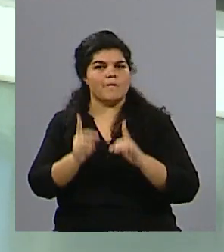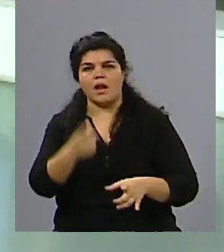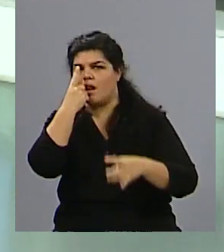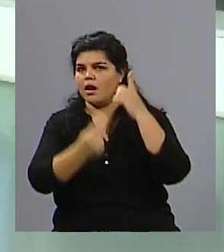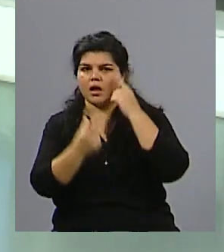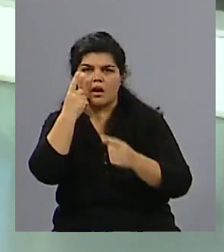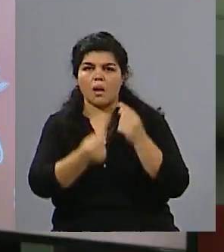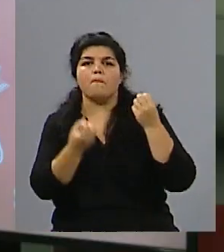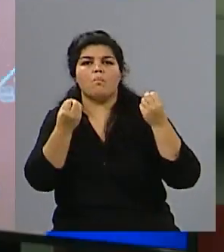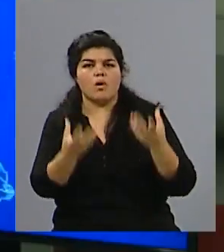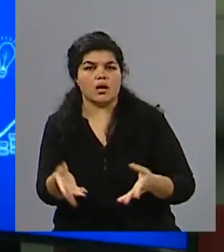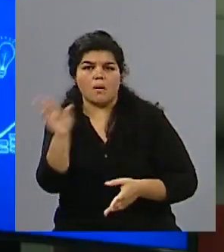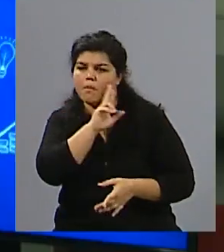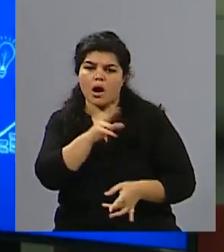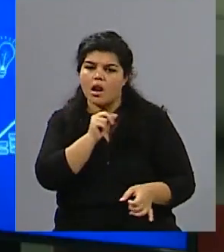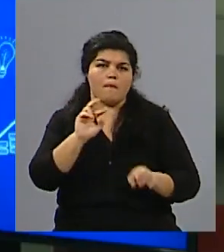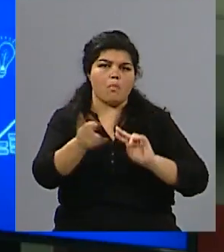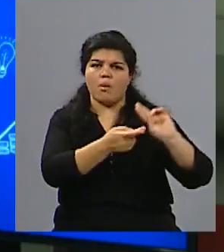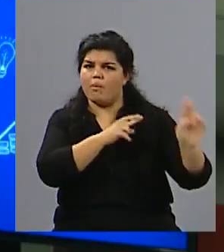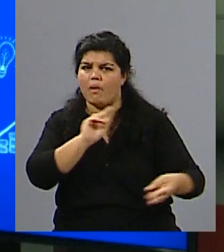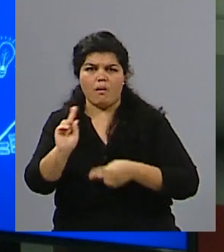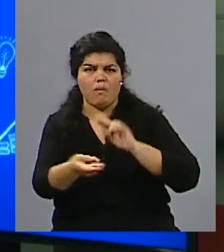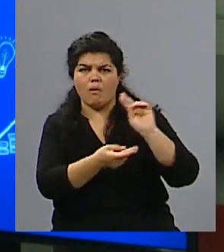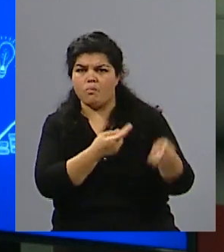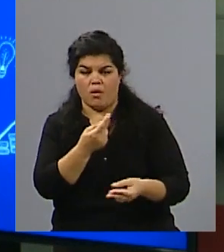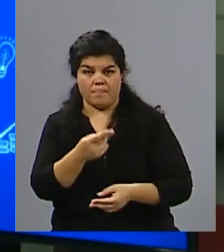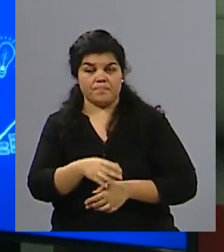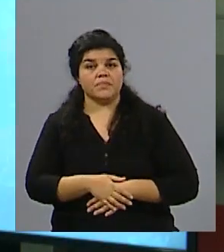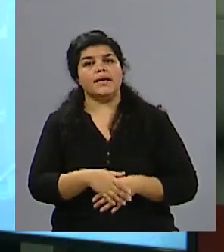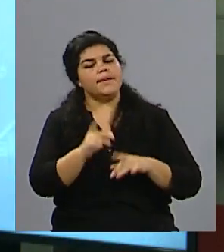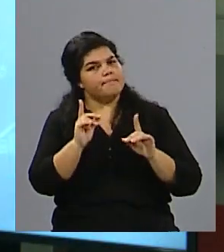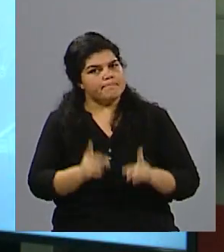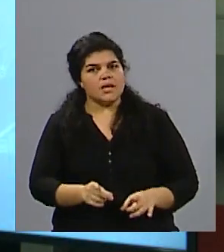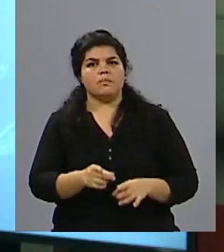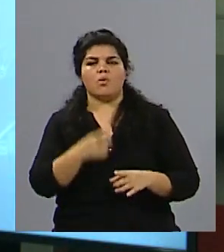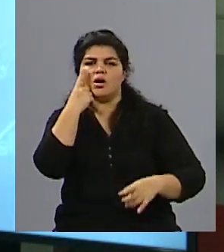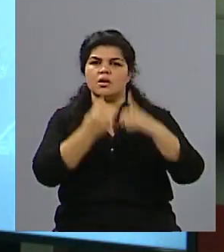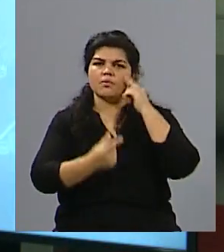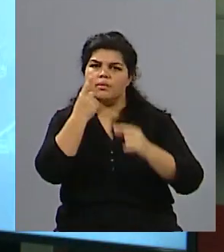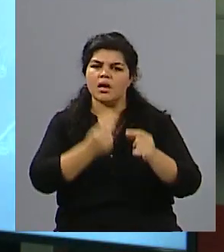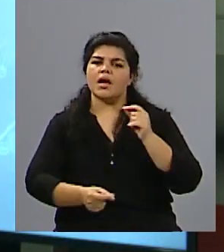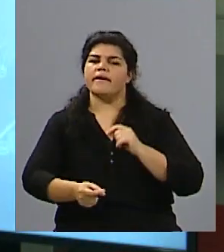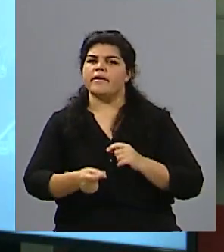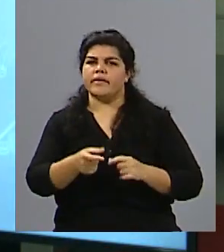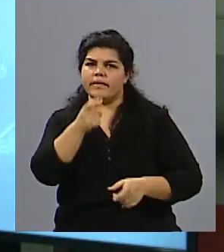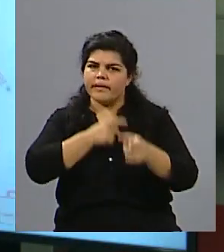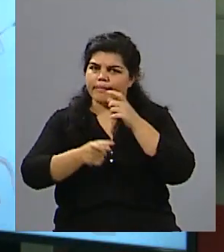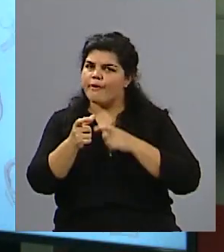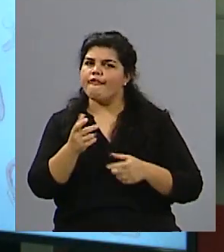alguna manera, obteniendo respuestas, pero todavía con, digamos, situaciones que hay que